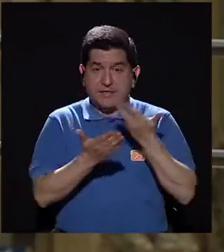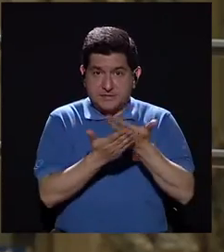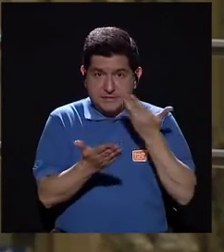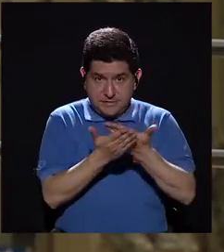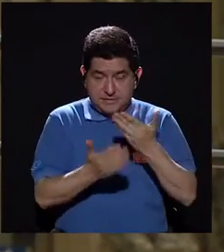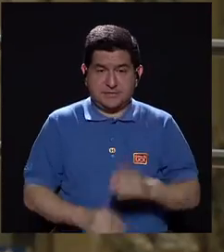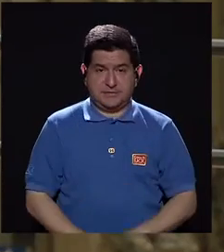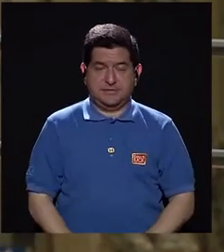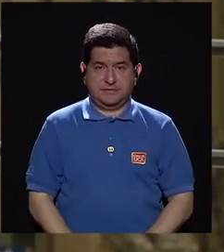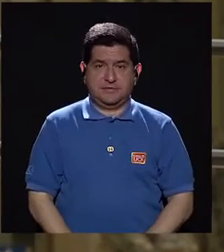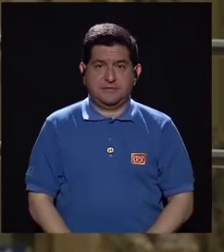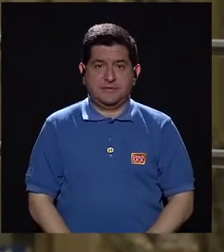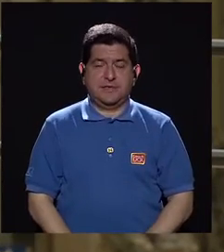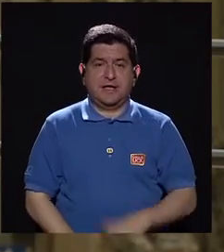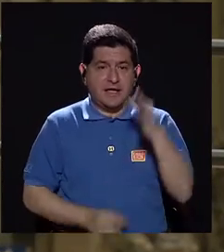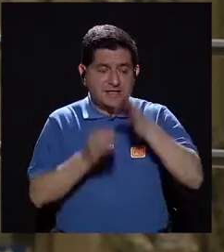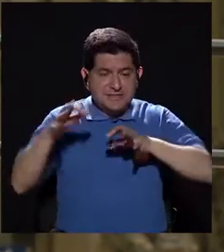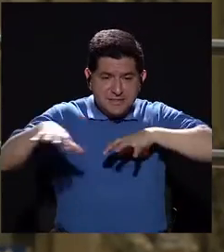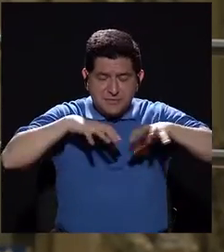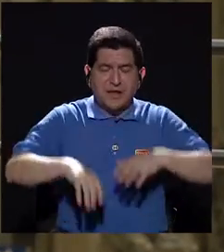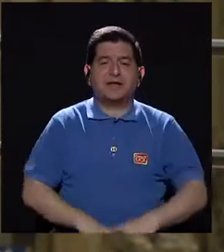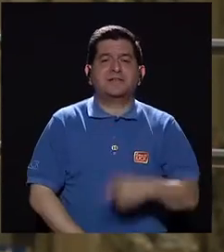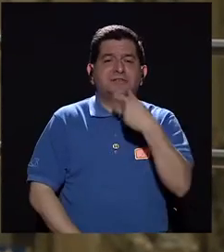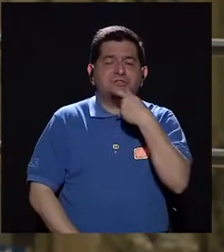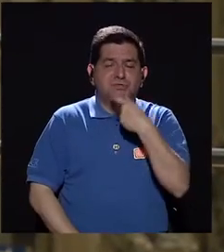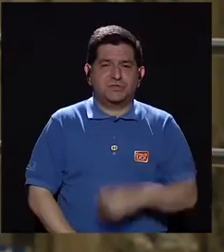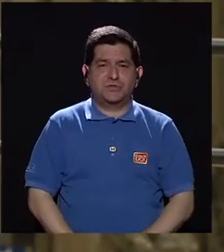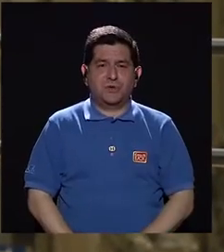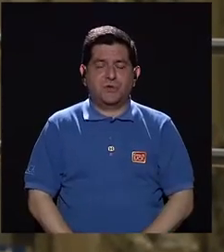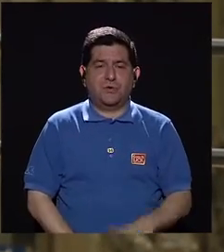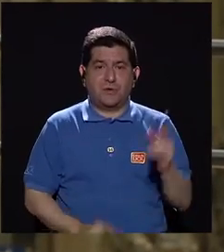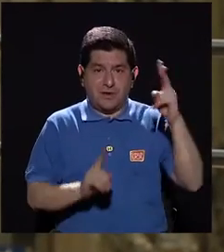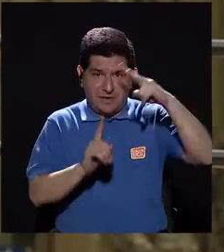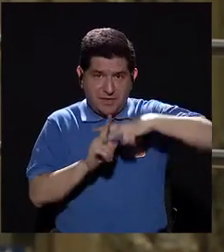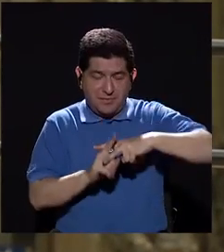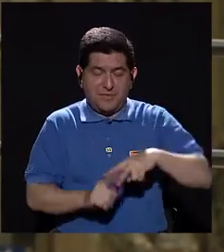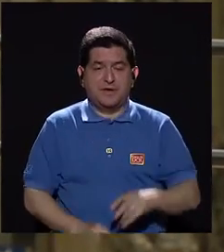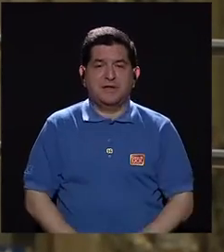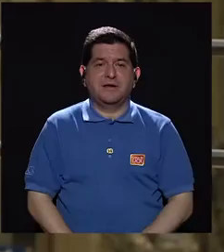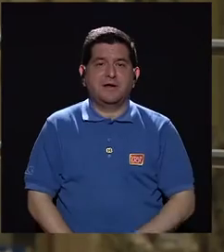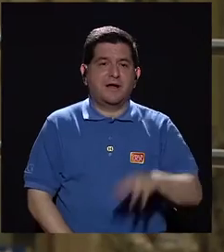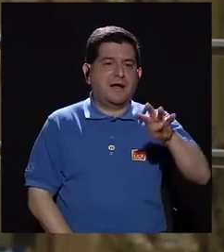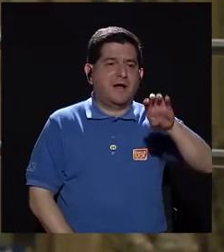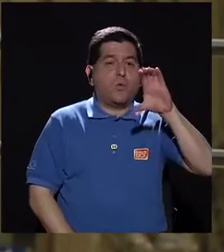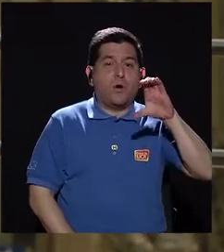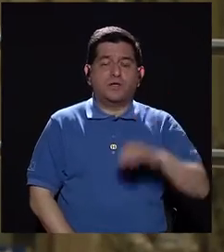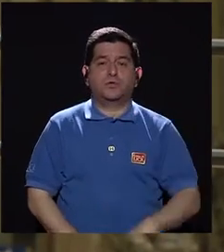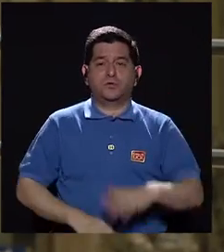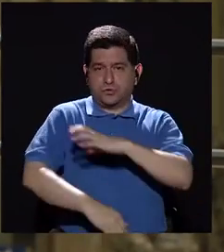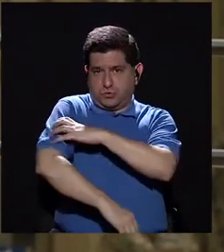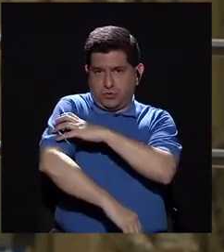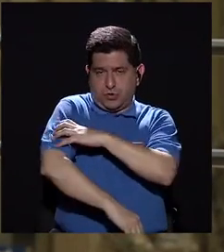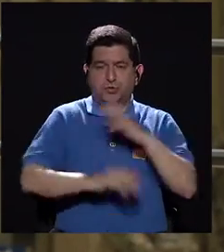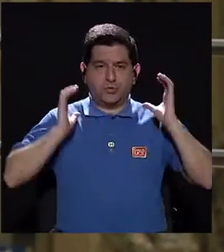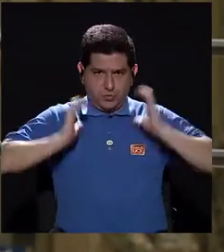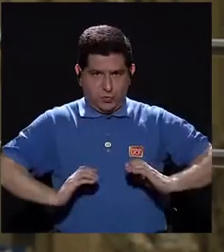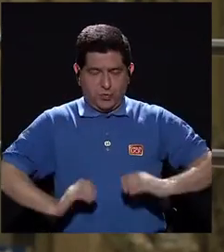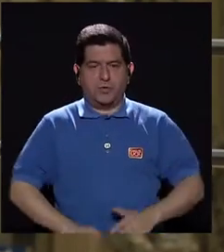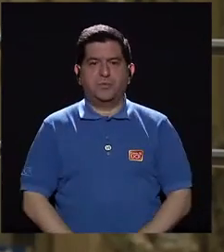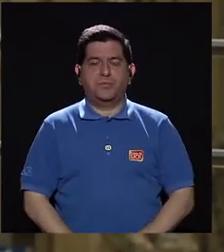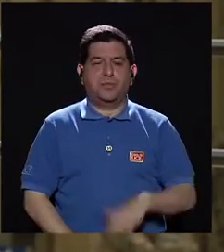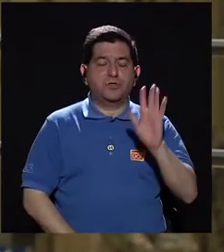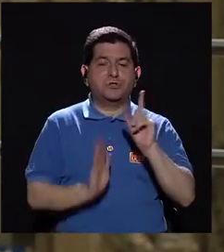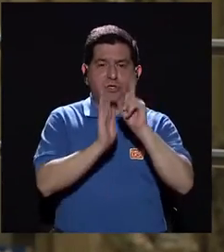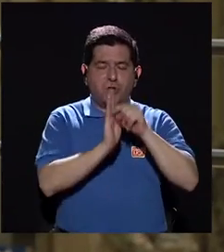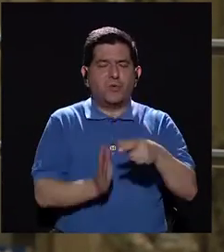Científicamente está comprobado que un simple acto de risa activa 400 músculos en el